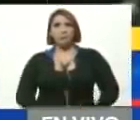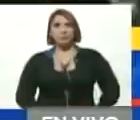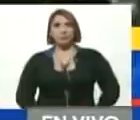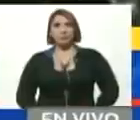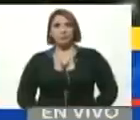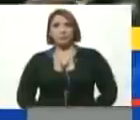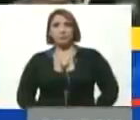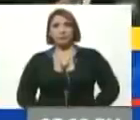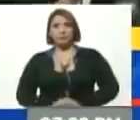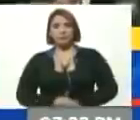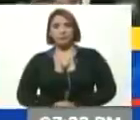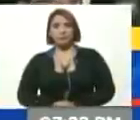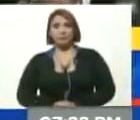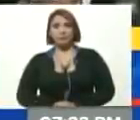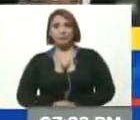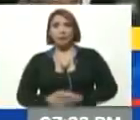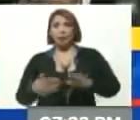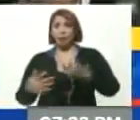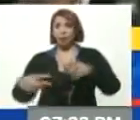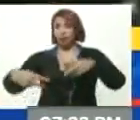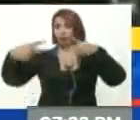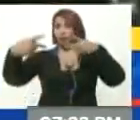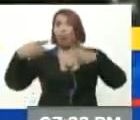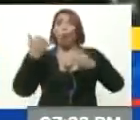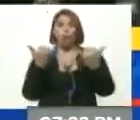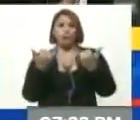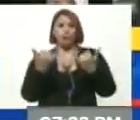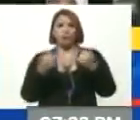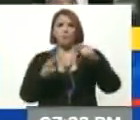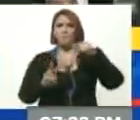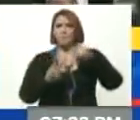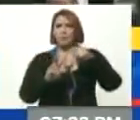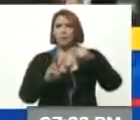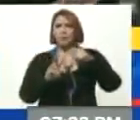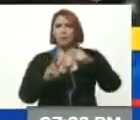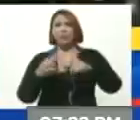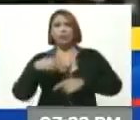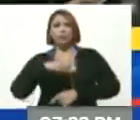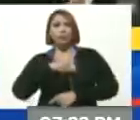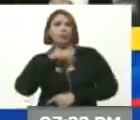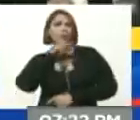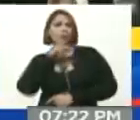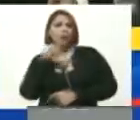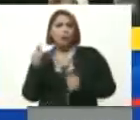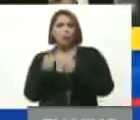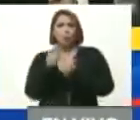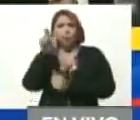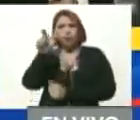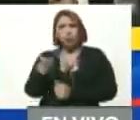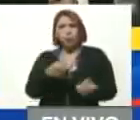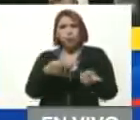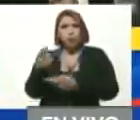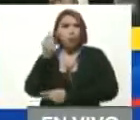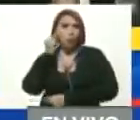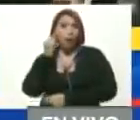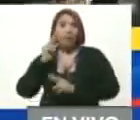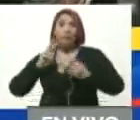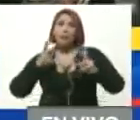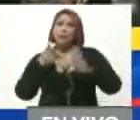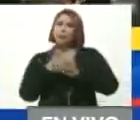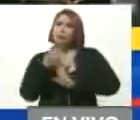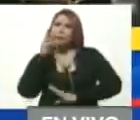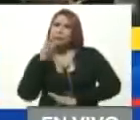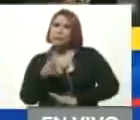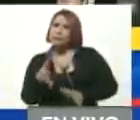entrara a la señal que estamos transmitiendo ahorita por Venezolana de Televisión, estábamos hablando con Laila Tajeldine sobre un tema que obviamente ha